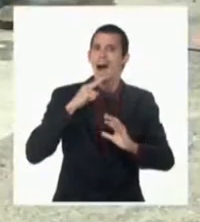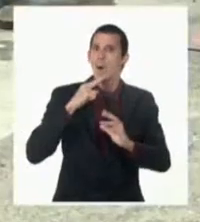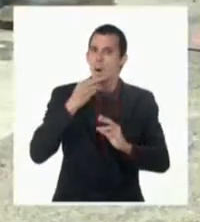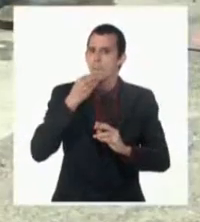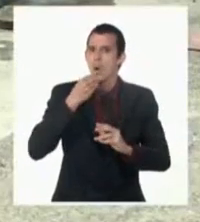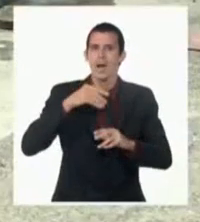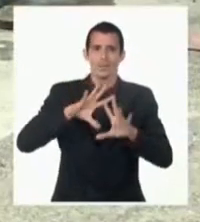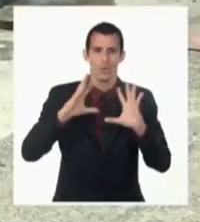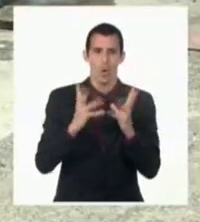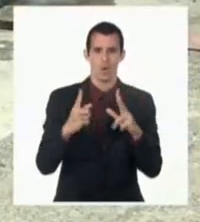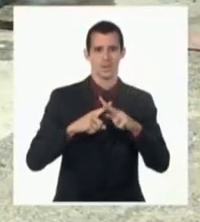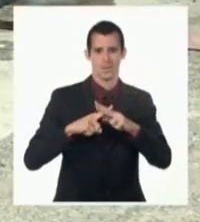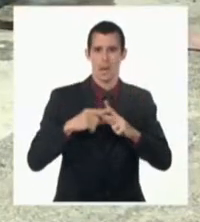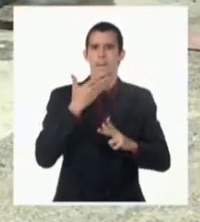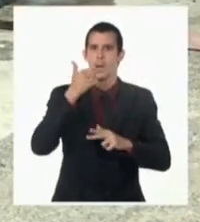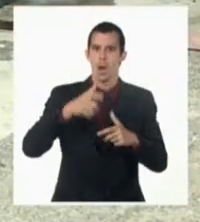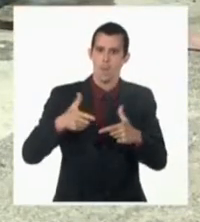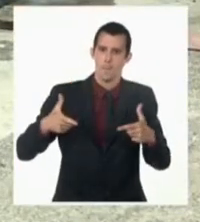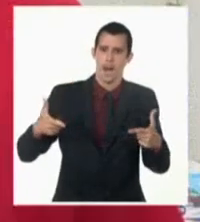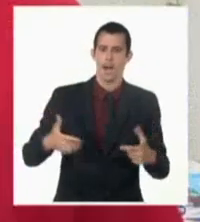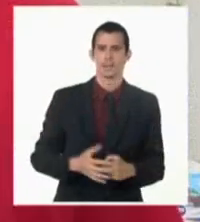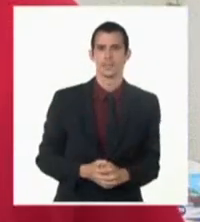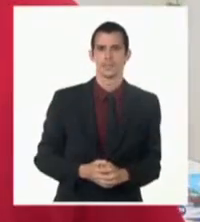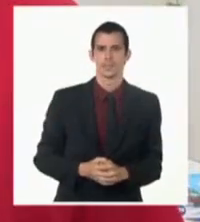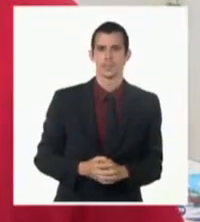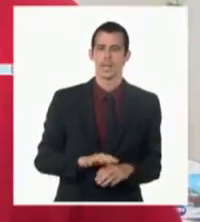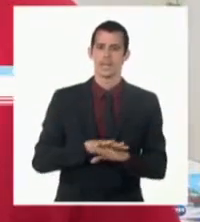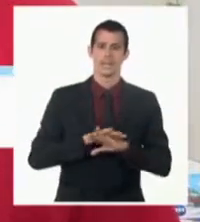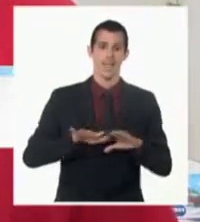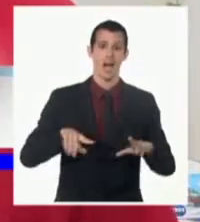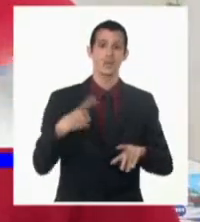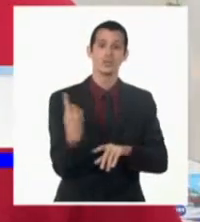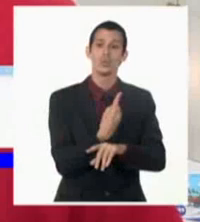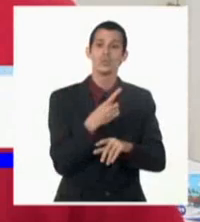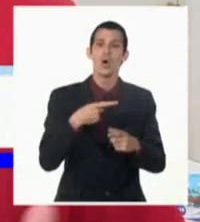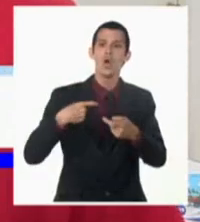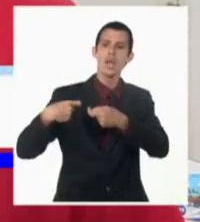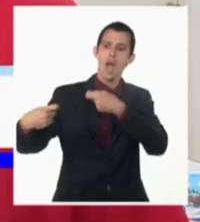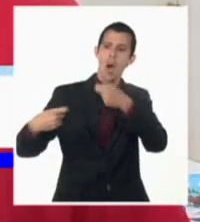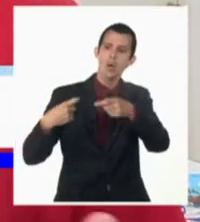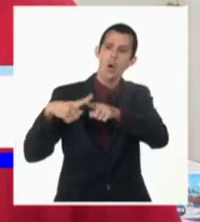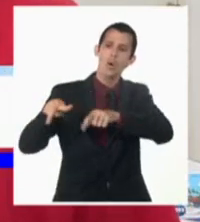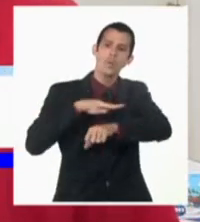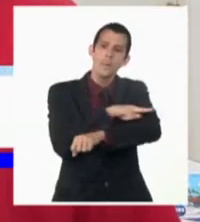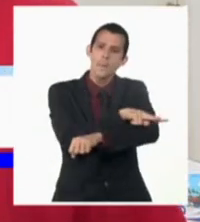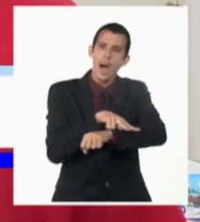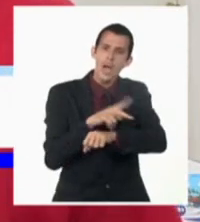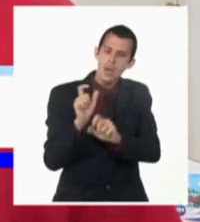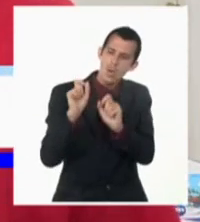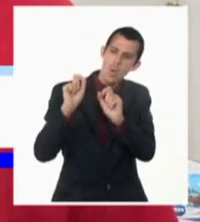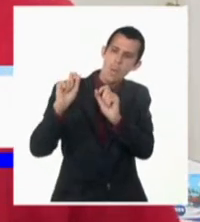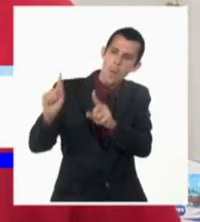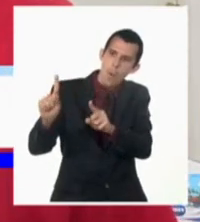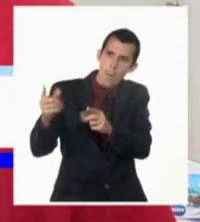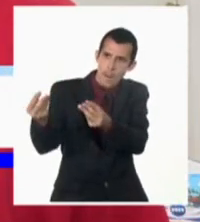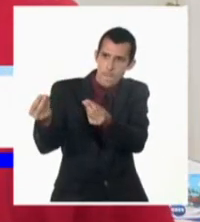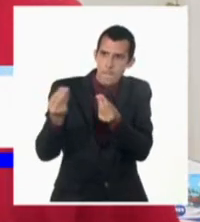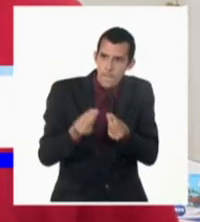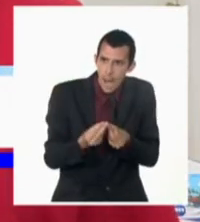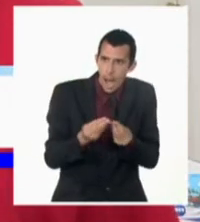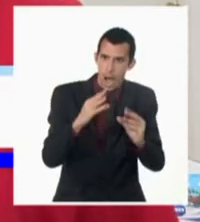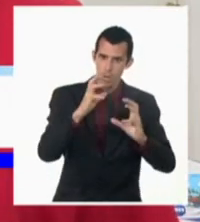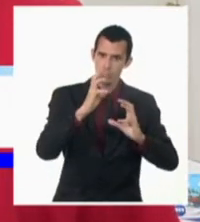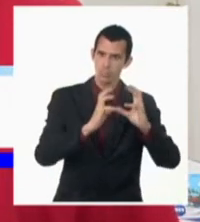hechas para que arriben al país a un nivel de equipo, porque la cifra nos permite tener un respiro para poder seguir